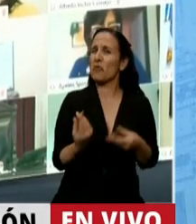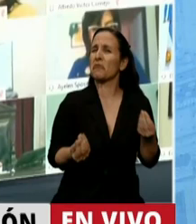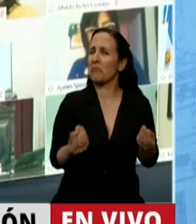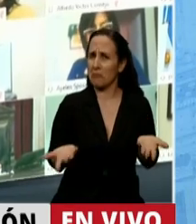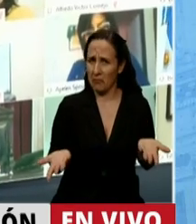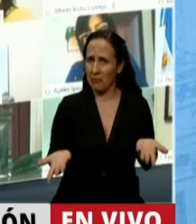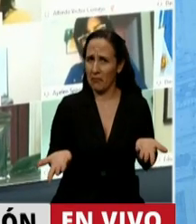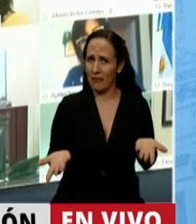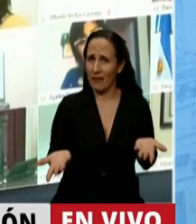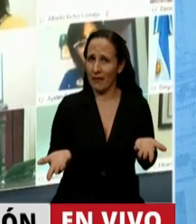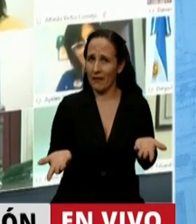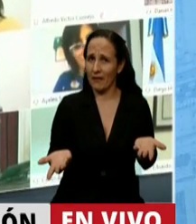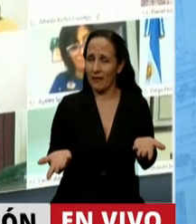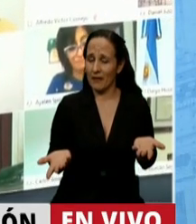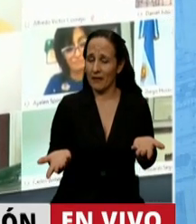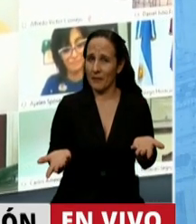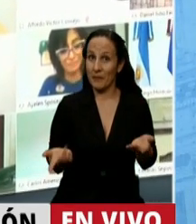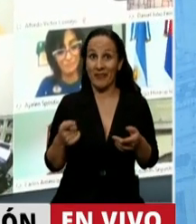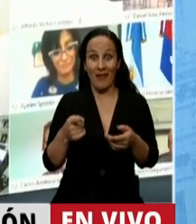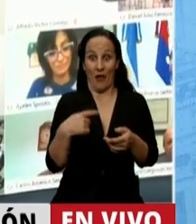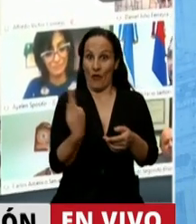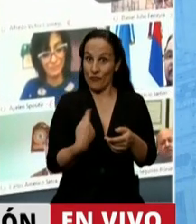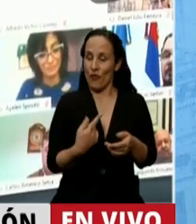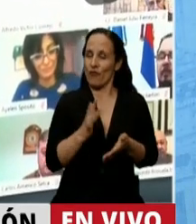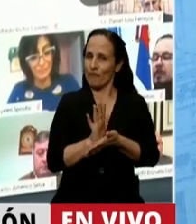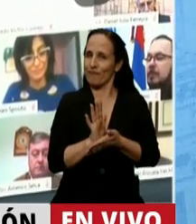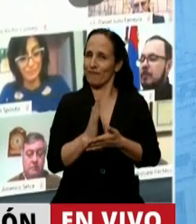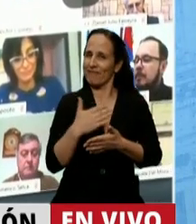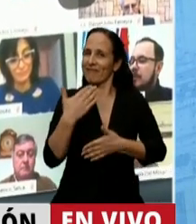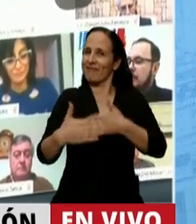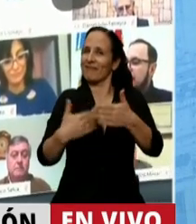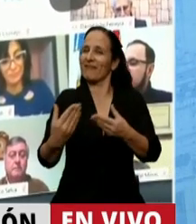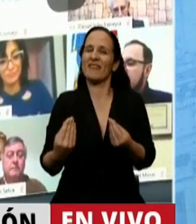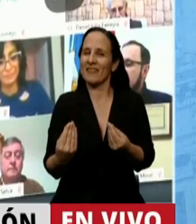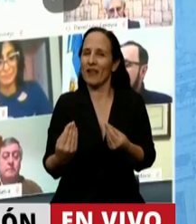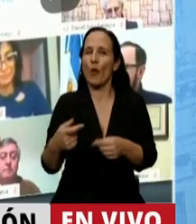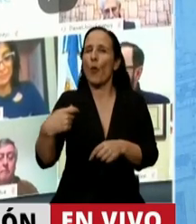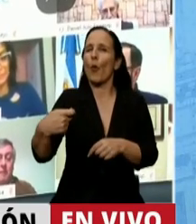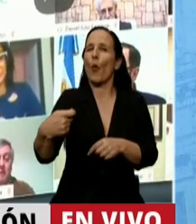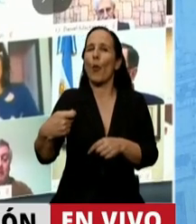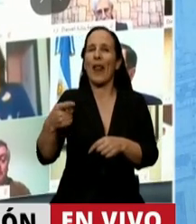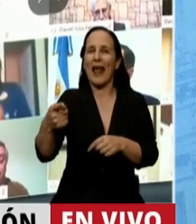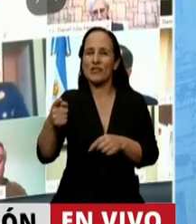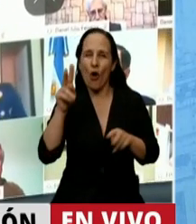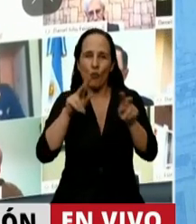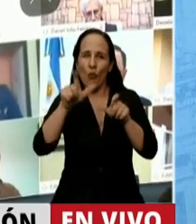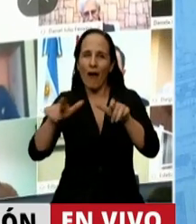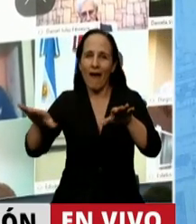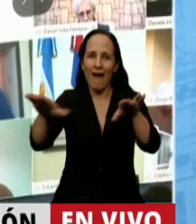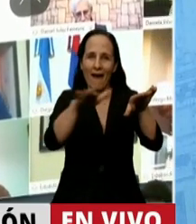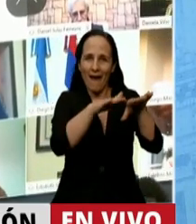justamente avanzar en que las jubilaciones sean más equitativas